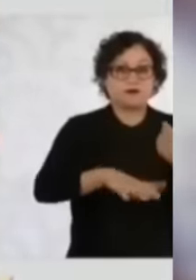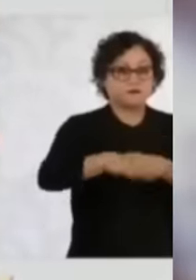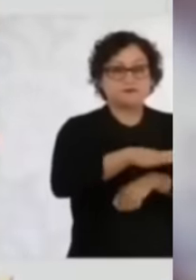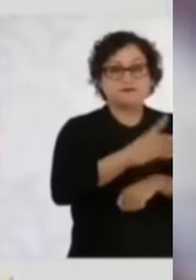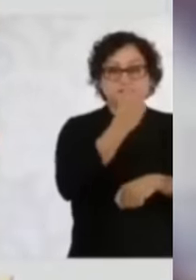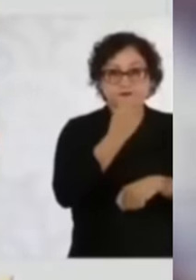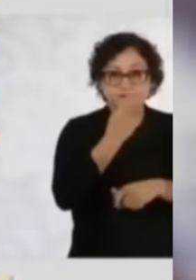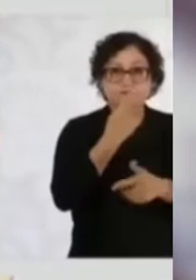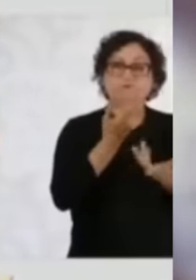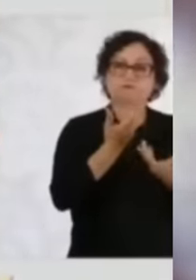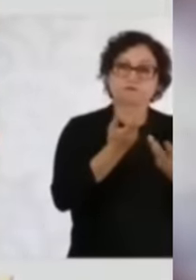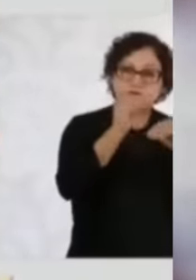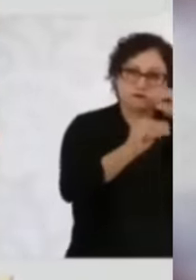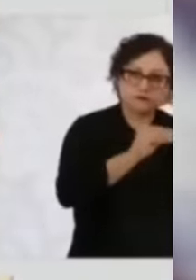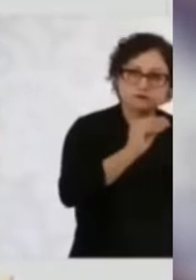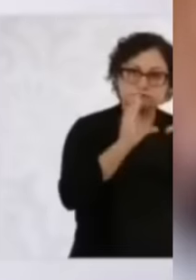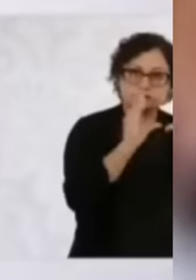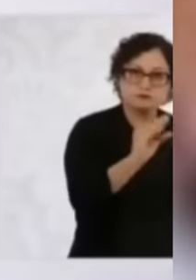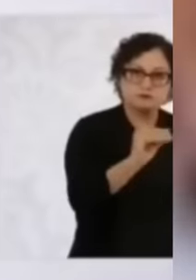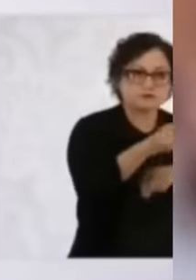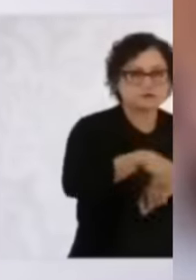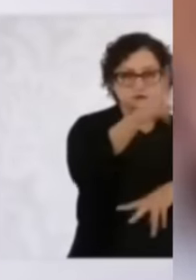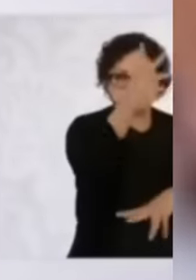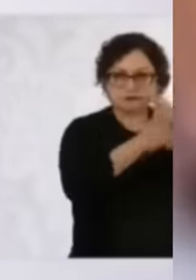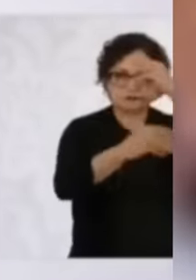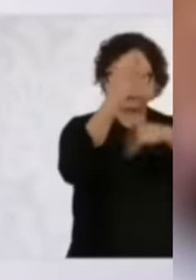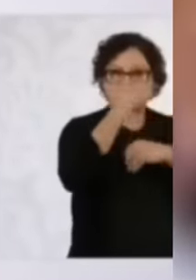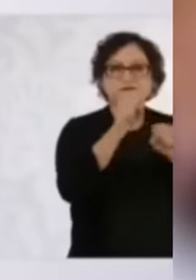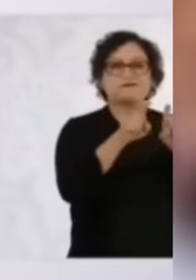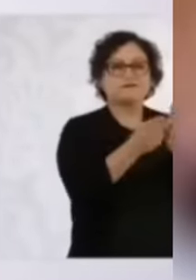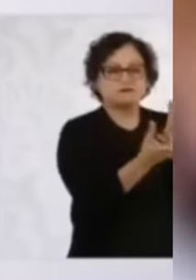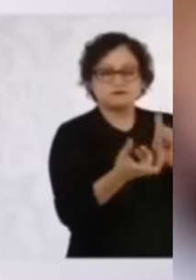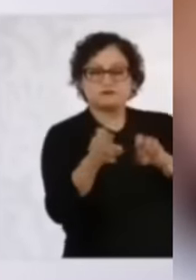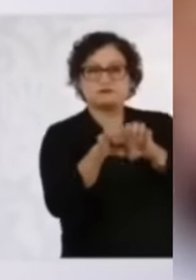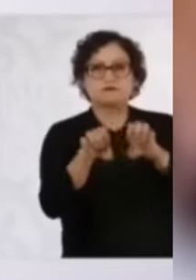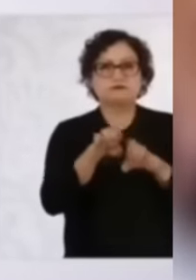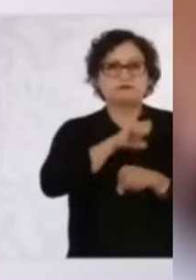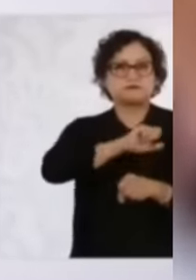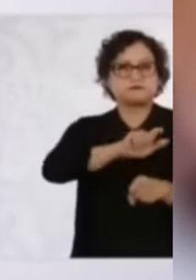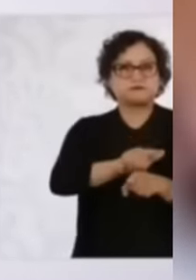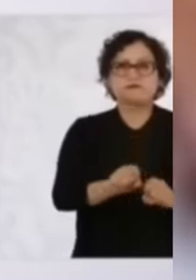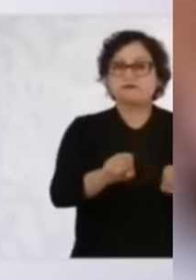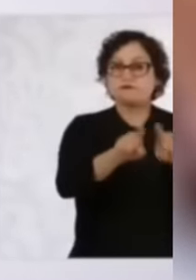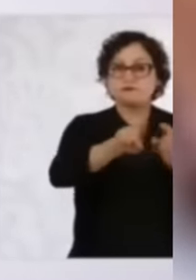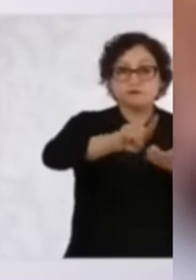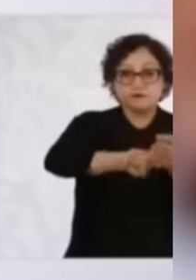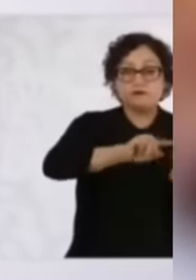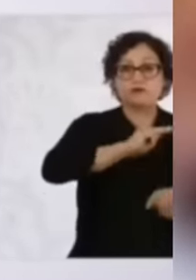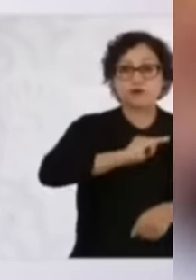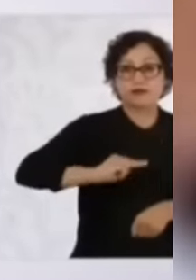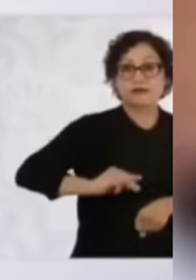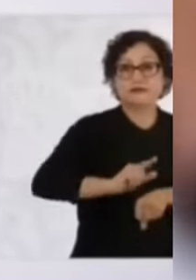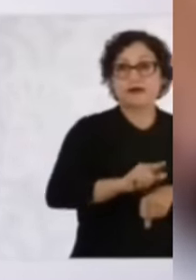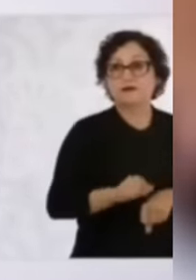capacitación, de formación, de grupos especiales en coordinación con las policías municipales. Entonces,